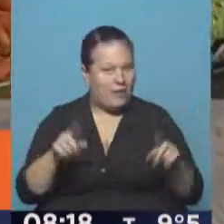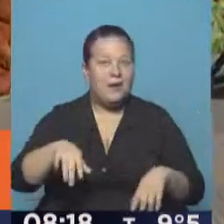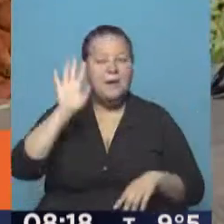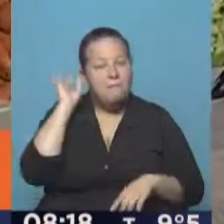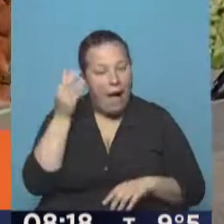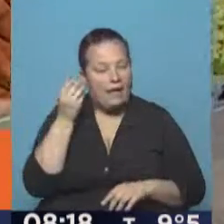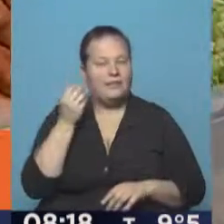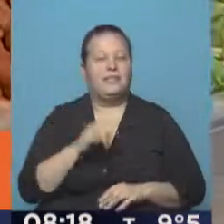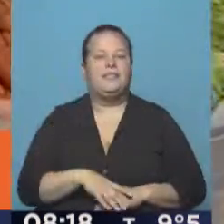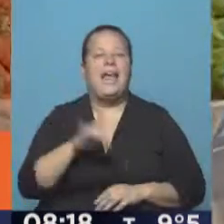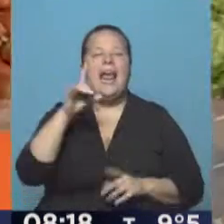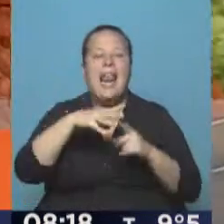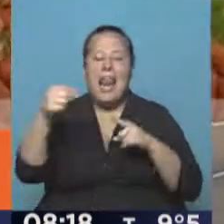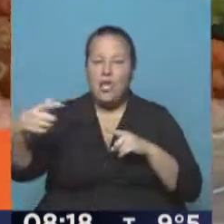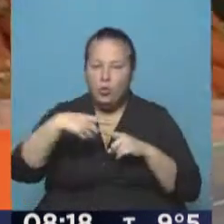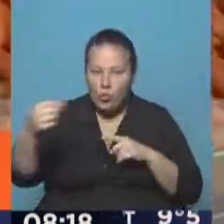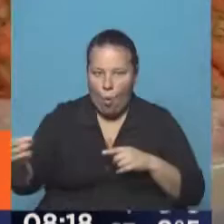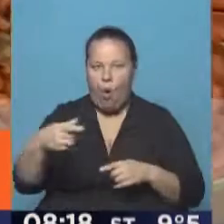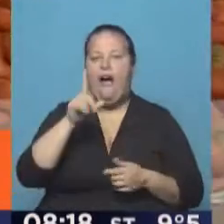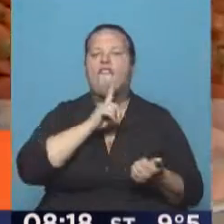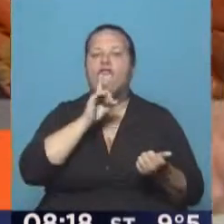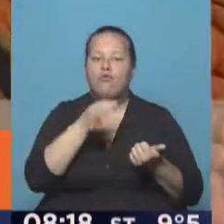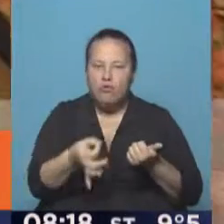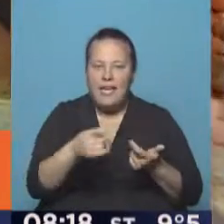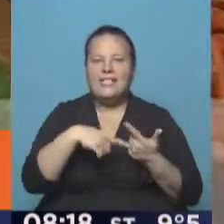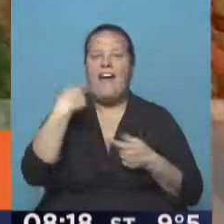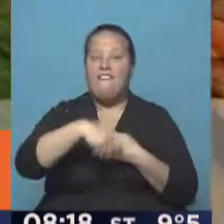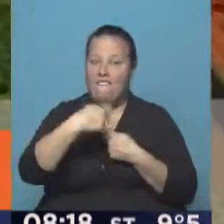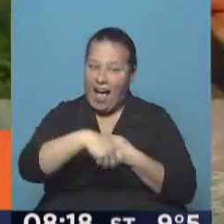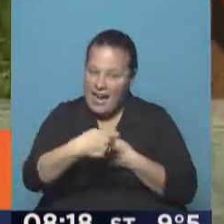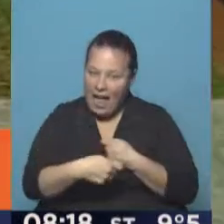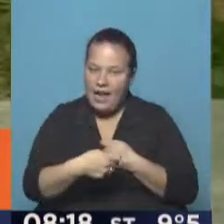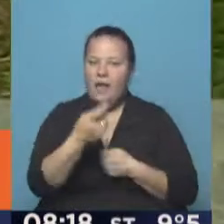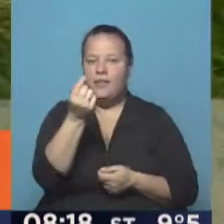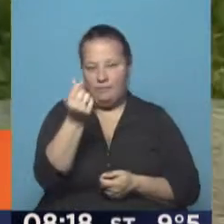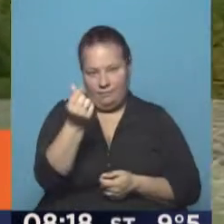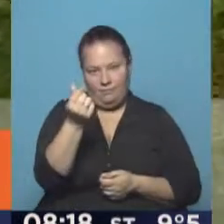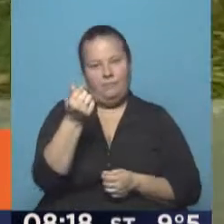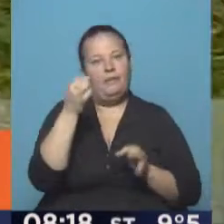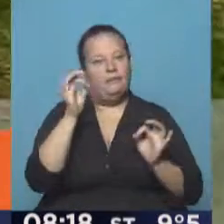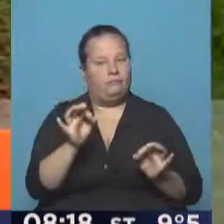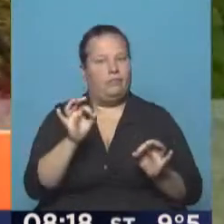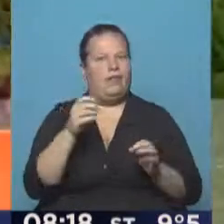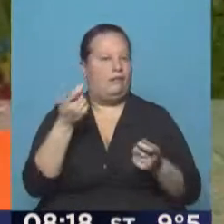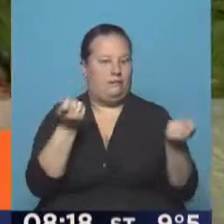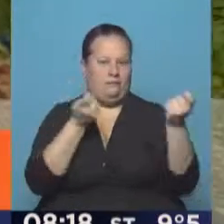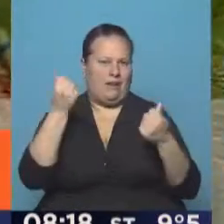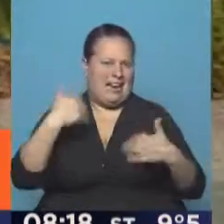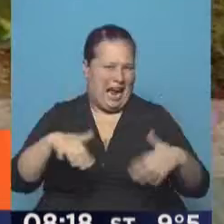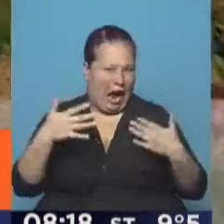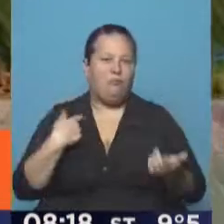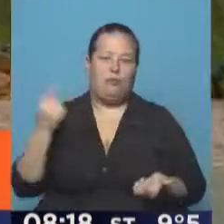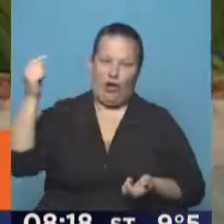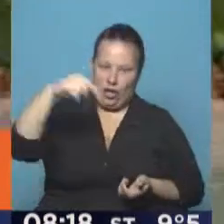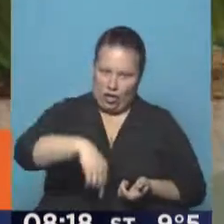Principalmente la lechuga, la frutilla y la banana cotiza a precio de bolsa. Por eso estamos